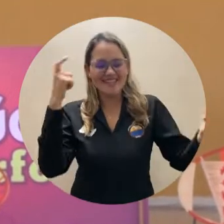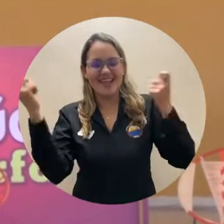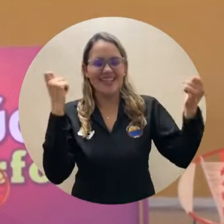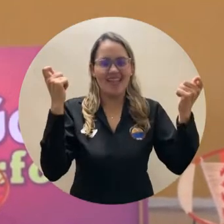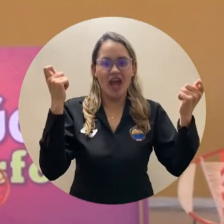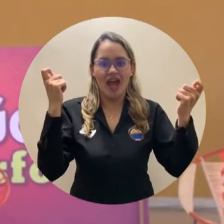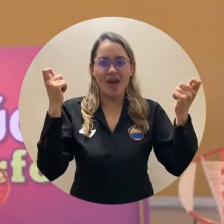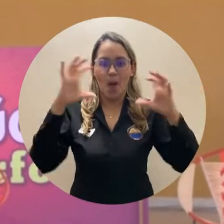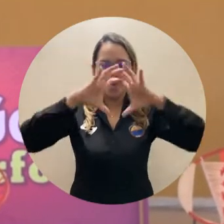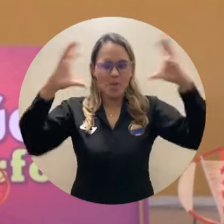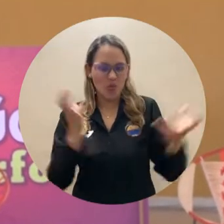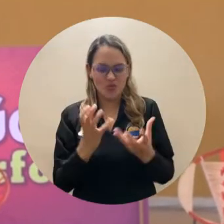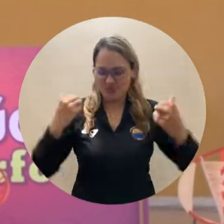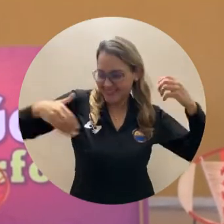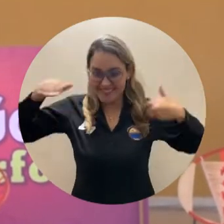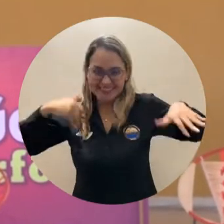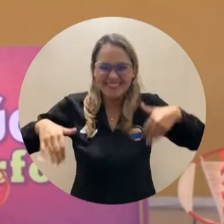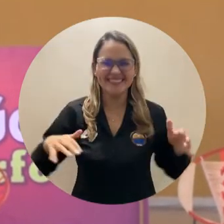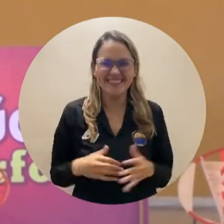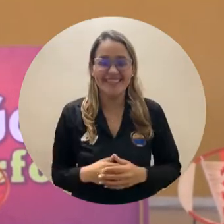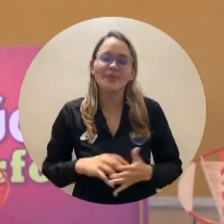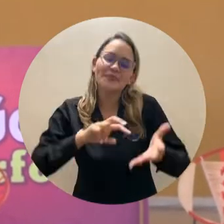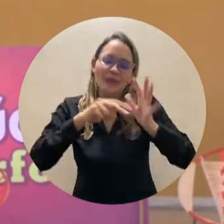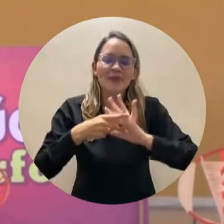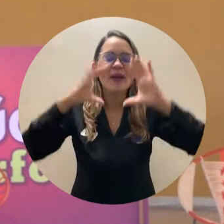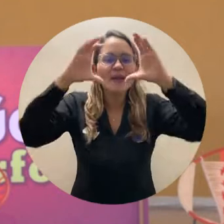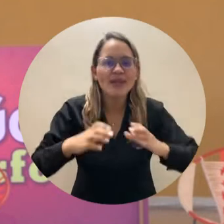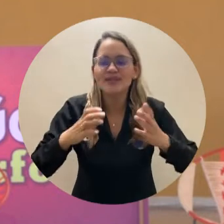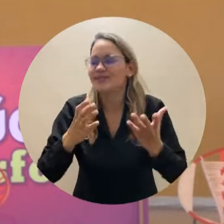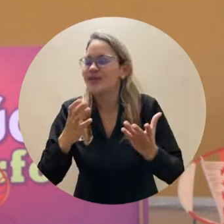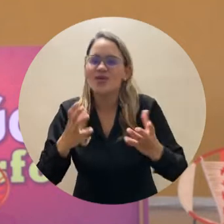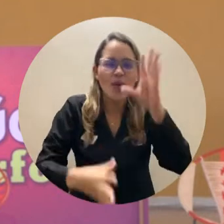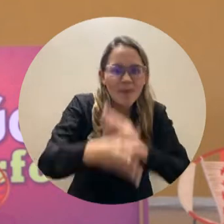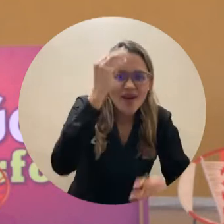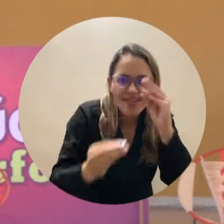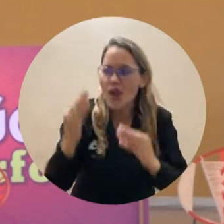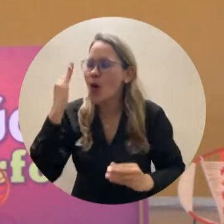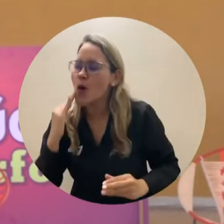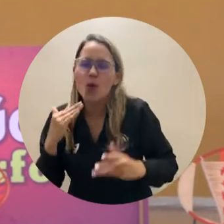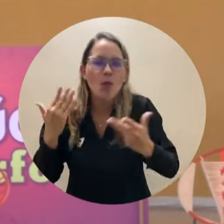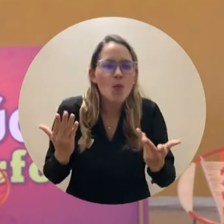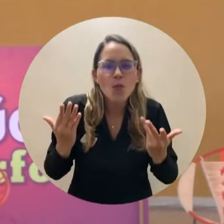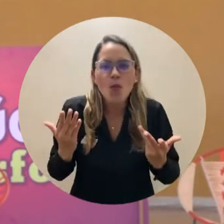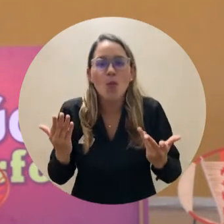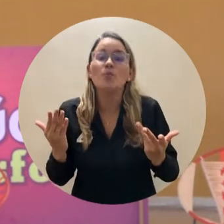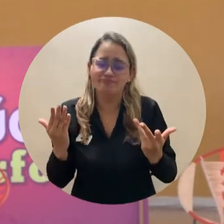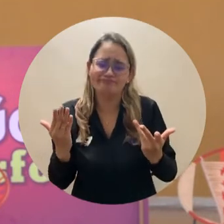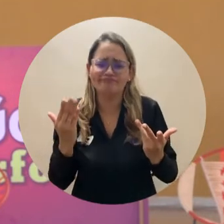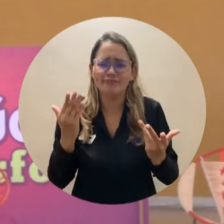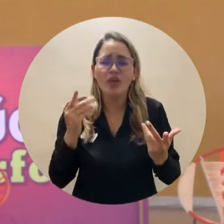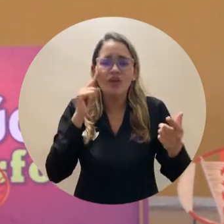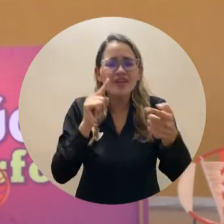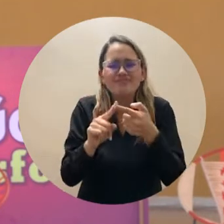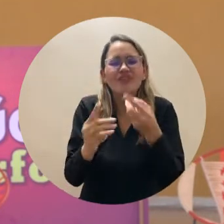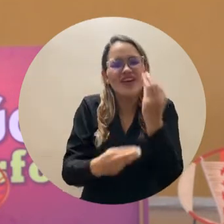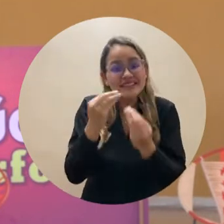del Mundo SACUDETE, de la estrategia SACUDETE que es del Gobierno Nacional pero que está anclada en la nueva dirección de Adolescencia y Juventud del